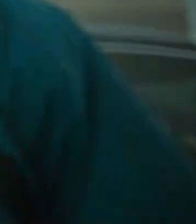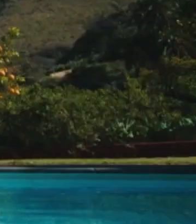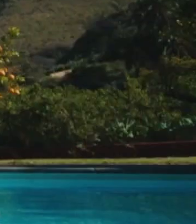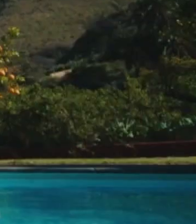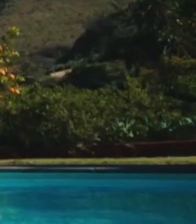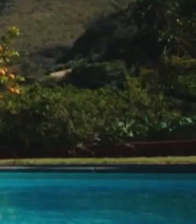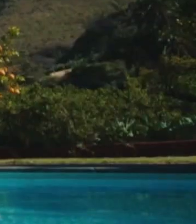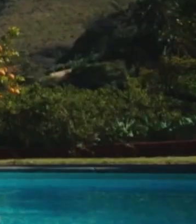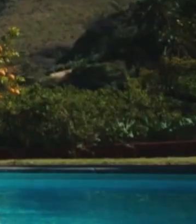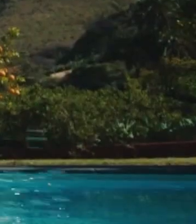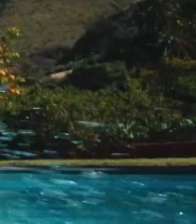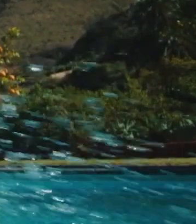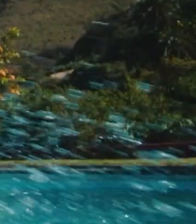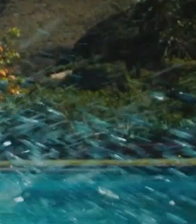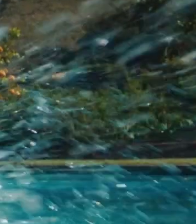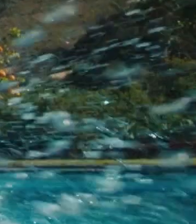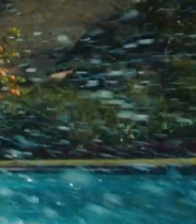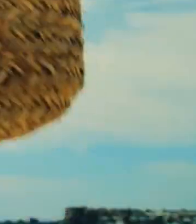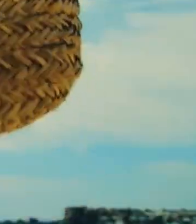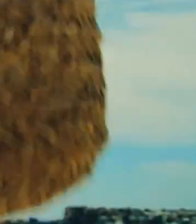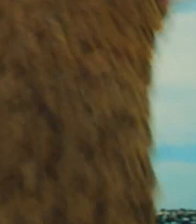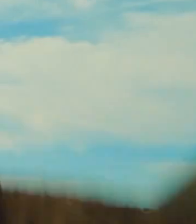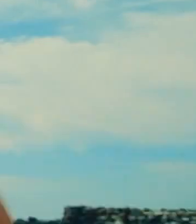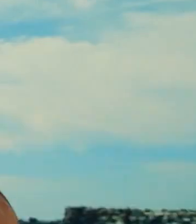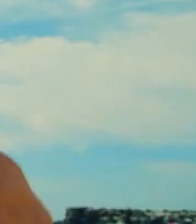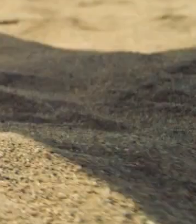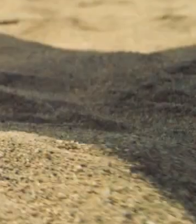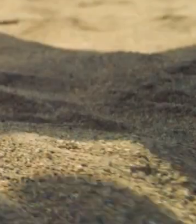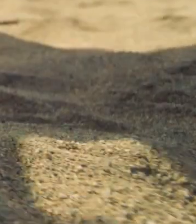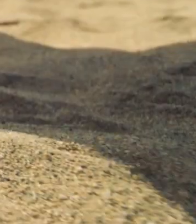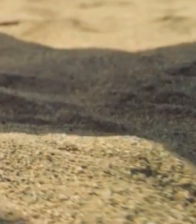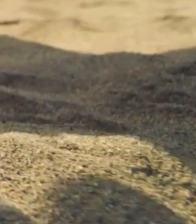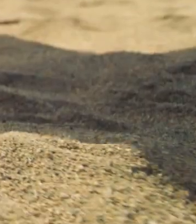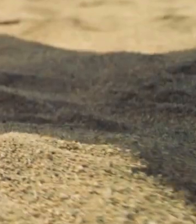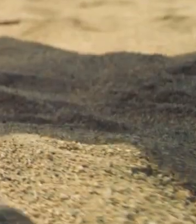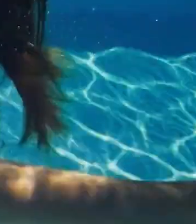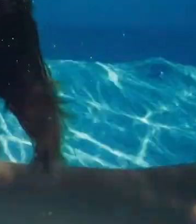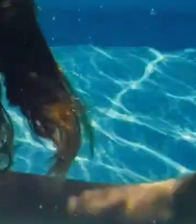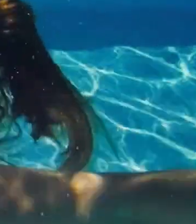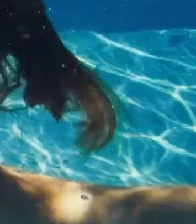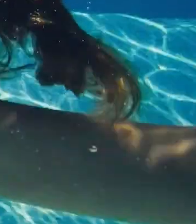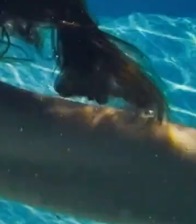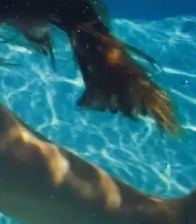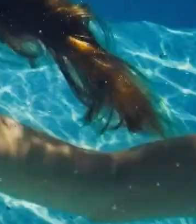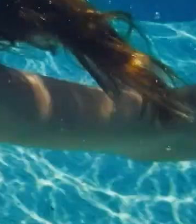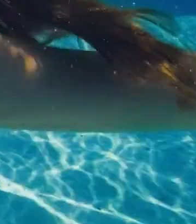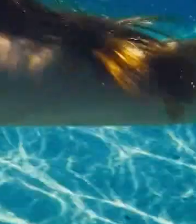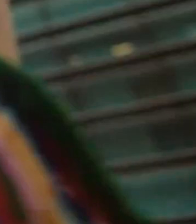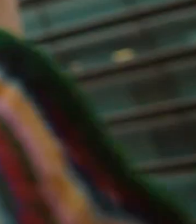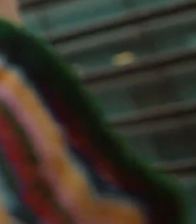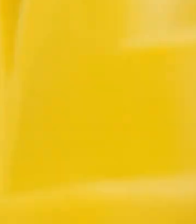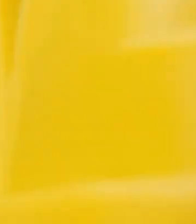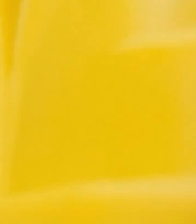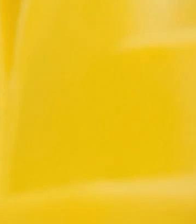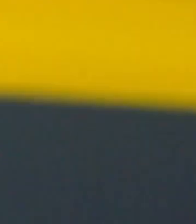buenísima cara. Muy de que el agua patos no tenga edad. Muy de clavar la sombrilla como si no hubiese un mañana. Y de cantar hasta debajo del agua.